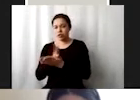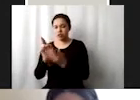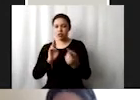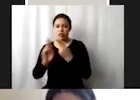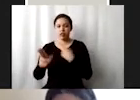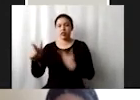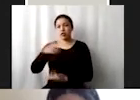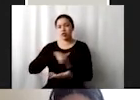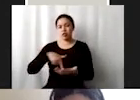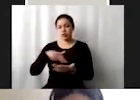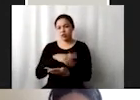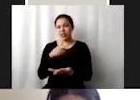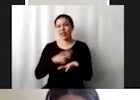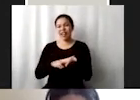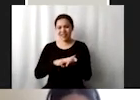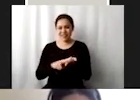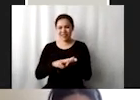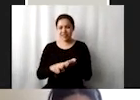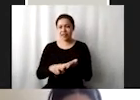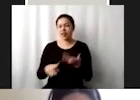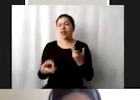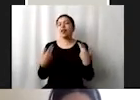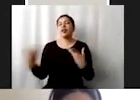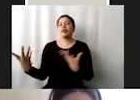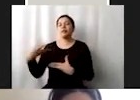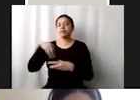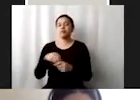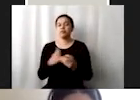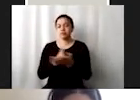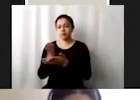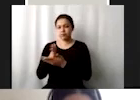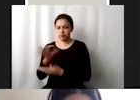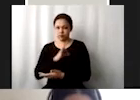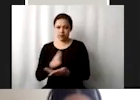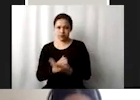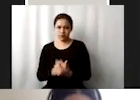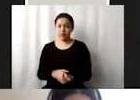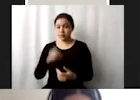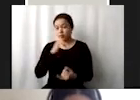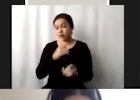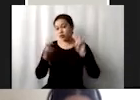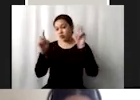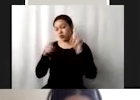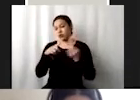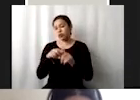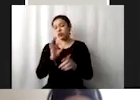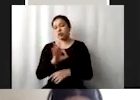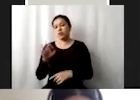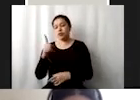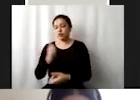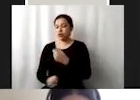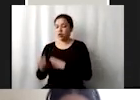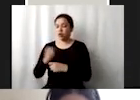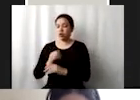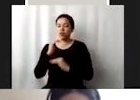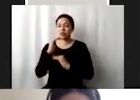verdes espacios públicos seguros inclusivos y accesibles acá también hay una meta con fecha de expiración del año pasado